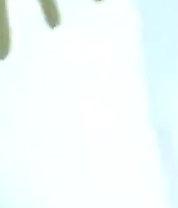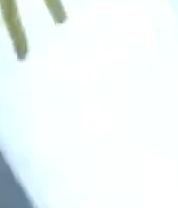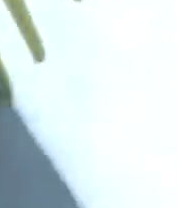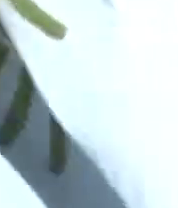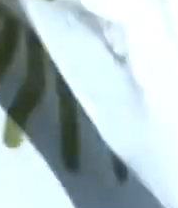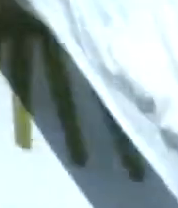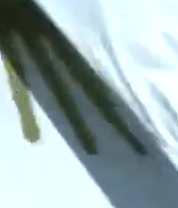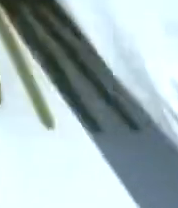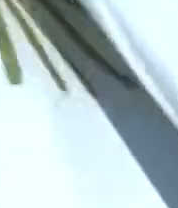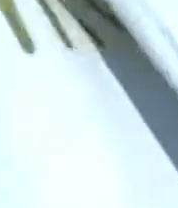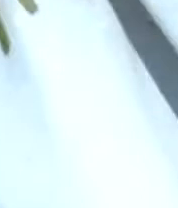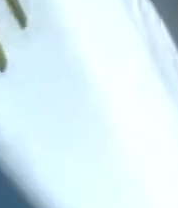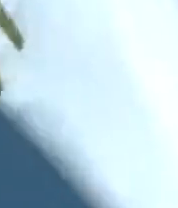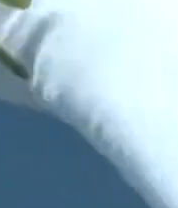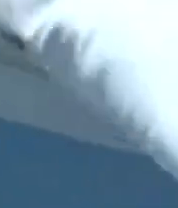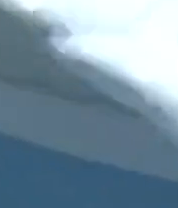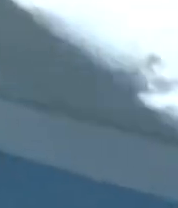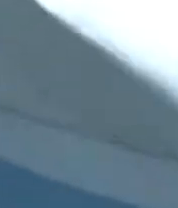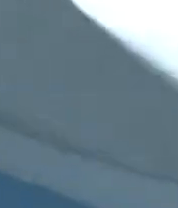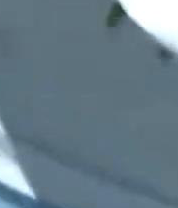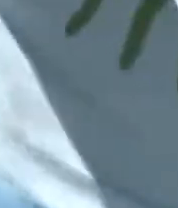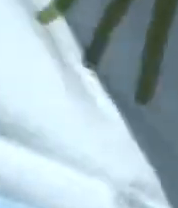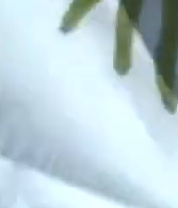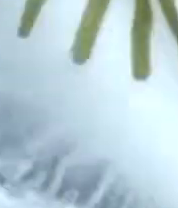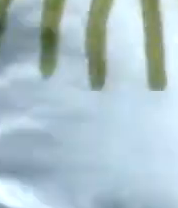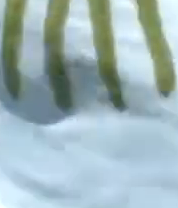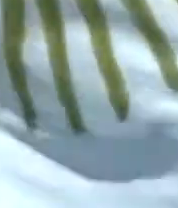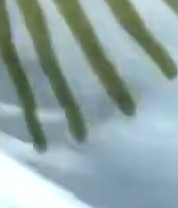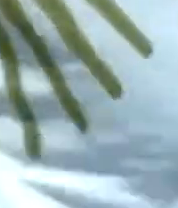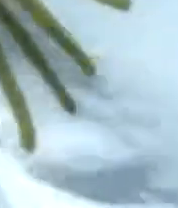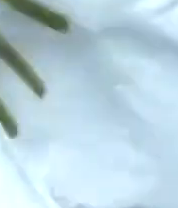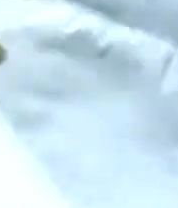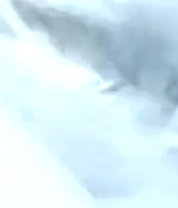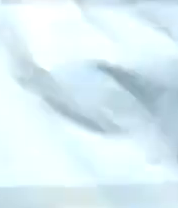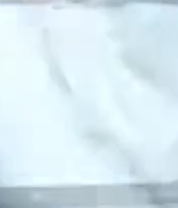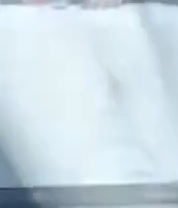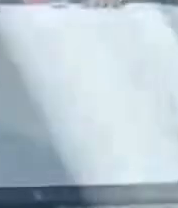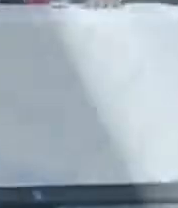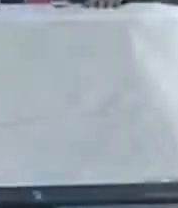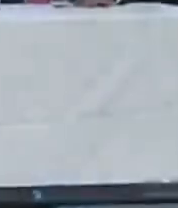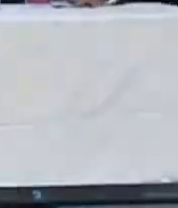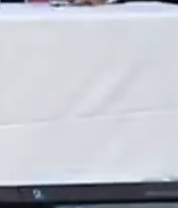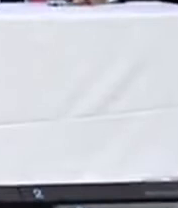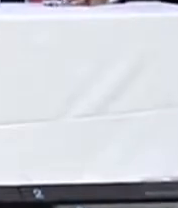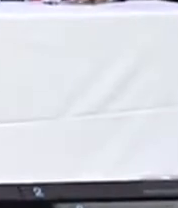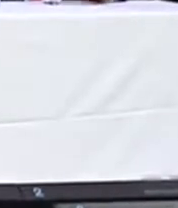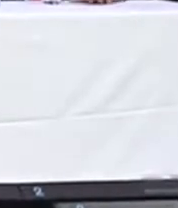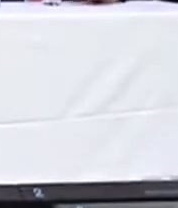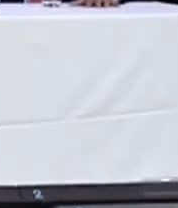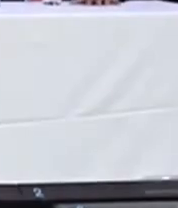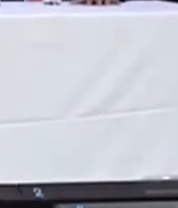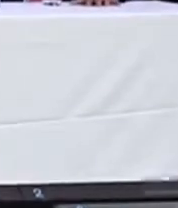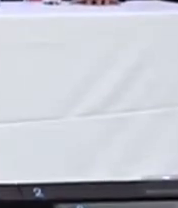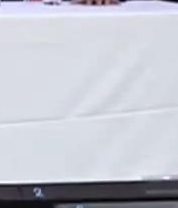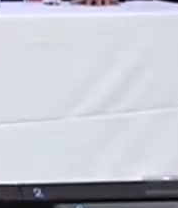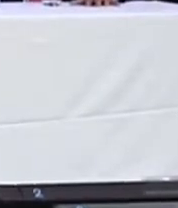de Materiales Controlados, Ban-Mac, y demás anuncios del Gobierno Nacional, desde San Martín, Provincia de Buenos Aires, habla para